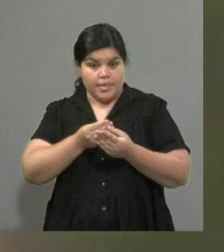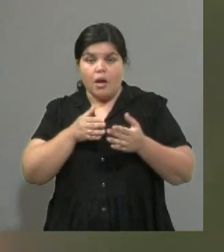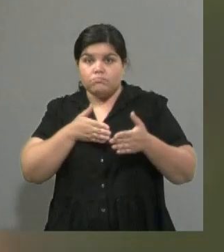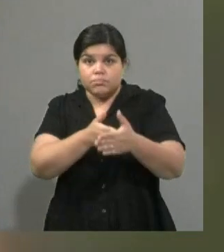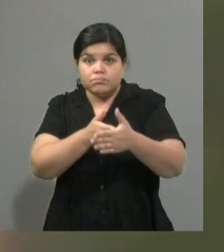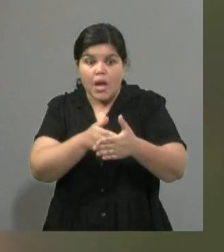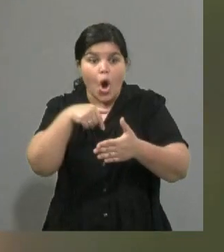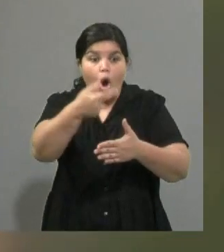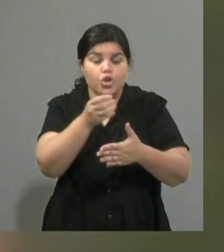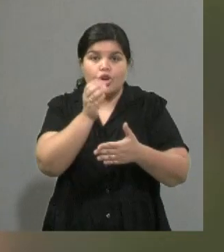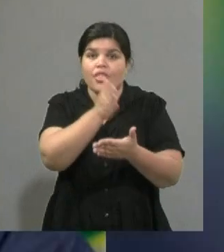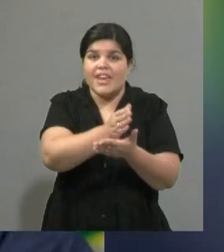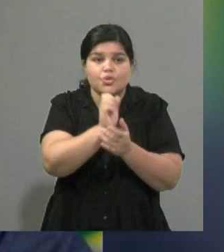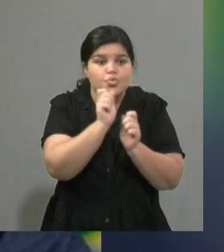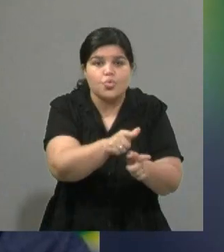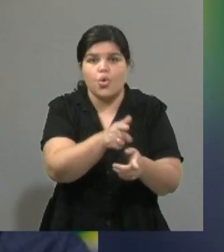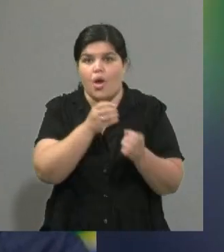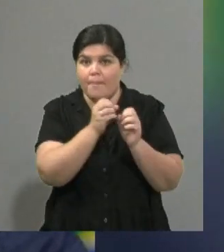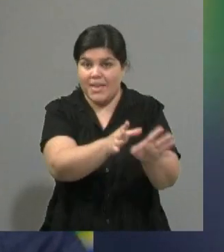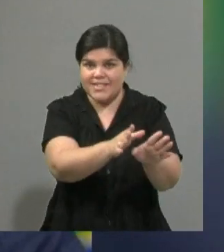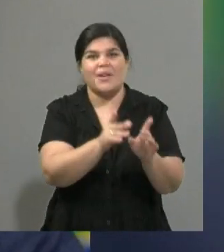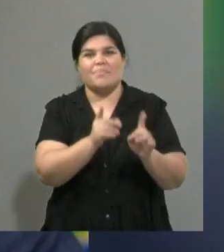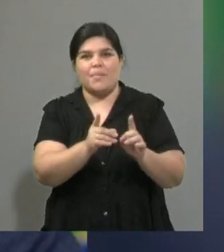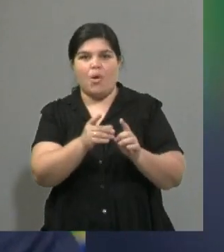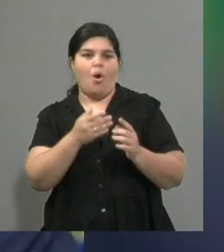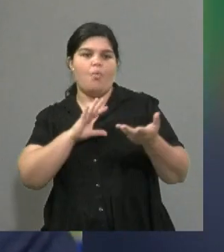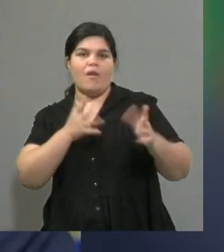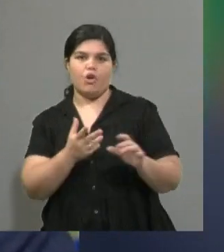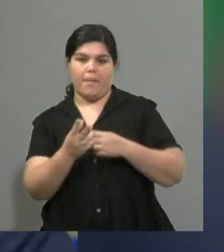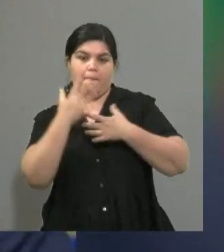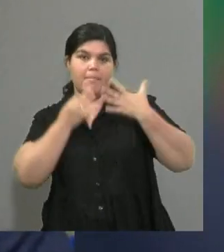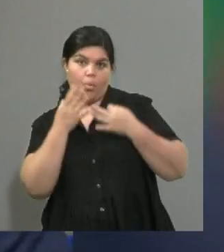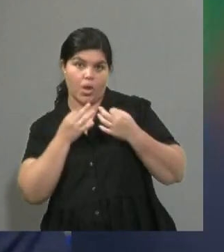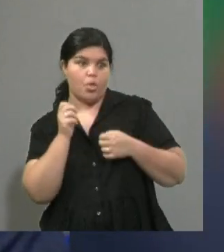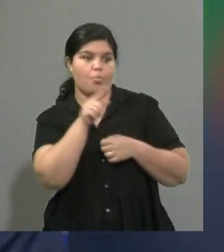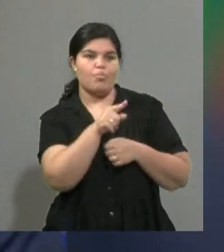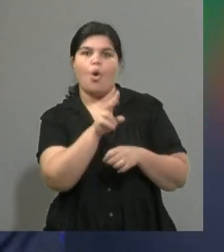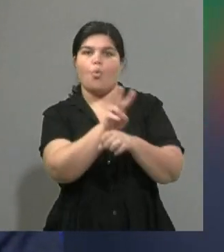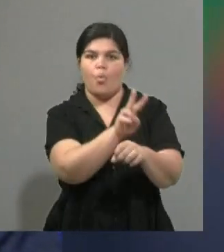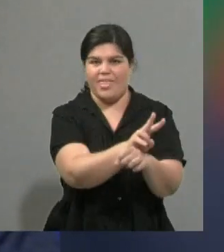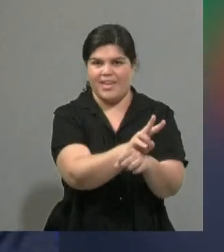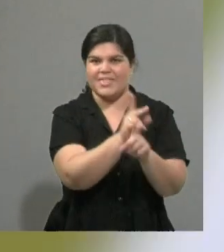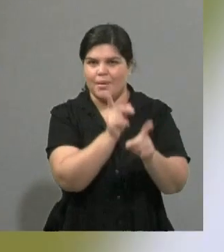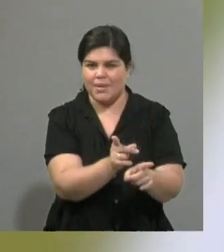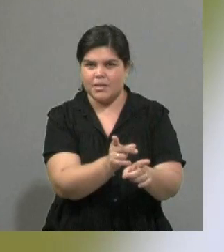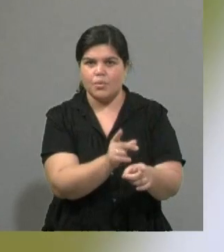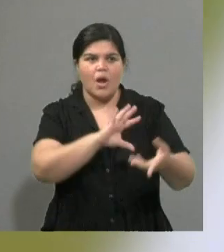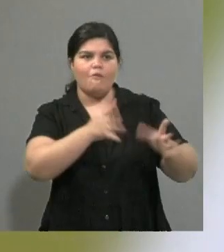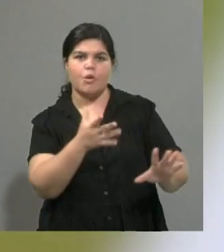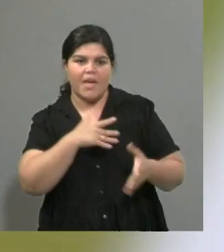realidad se trataría de una mera justificación por parte de Bolsonaro, en el sentido de tratar de priorizar la economía, como está teniendo